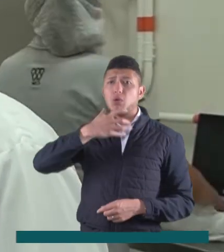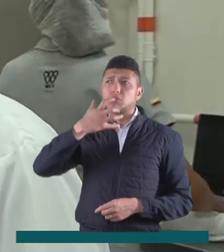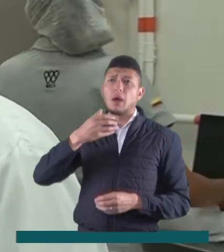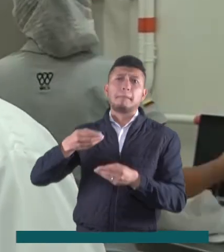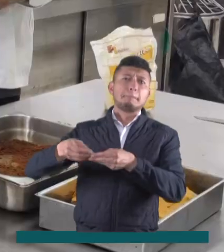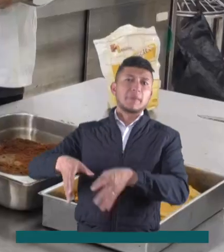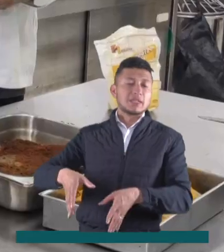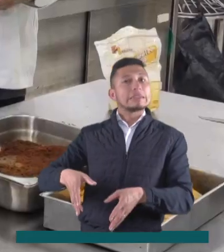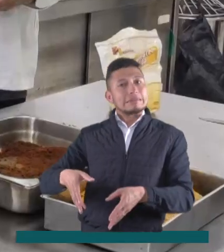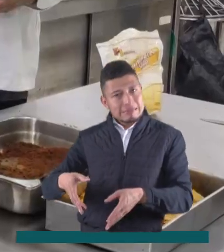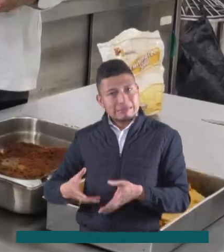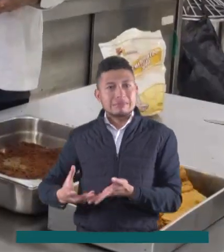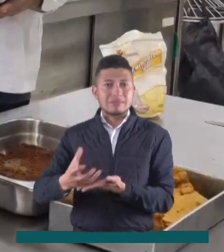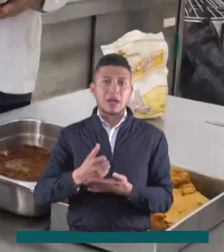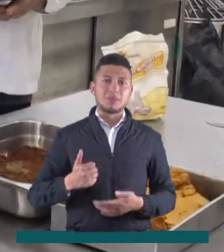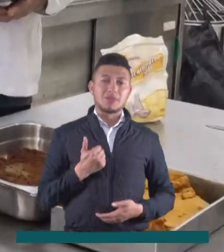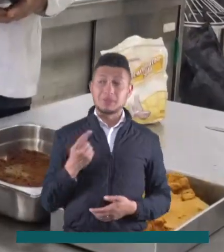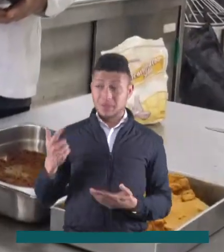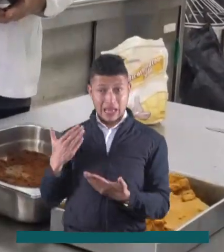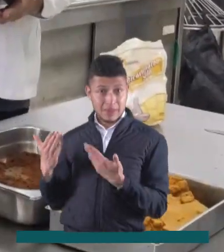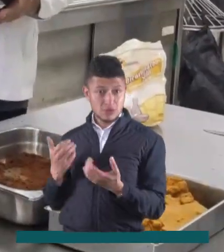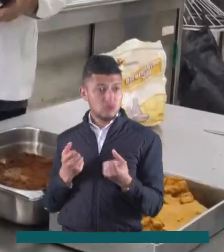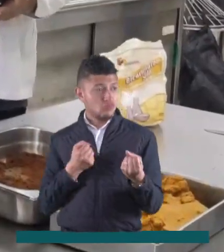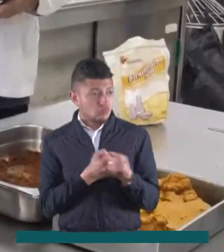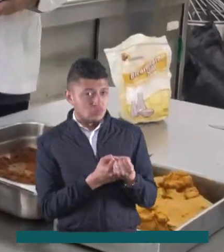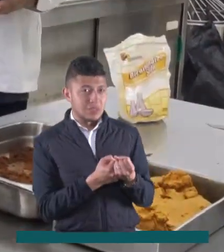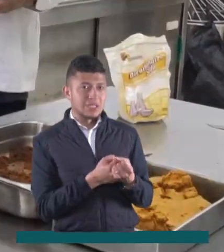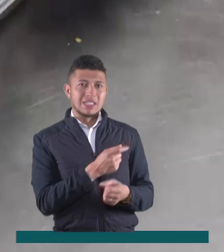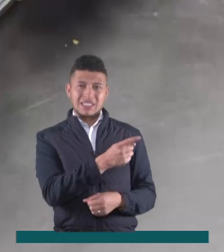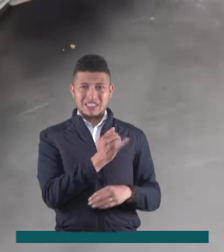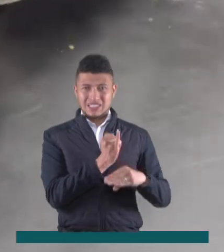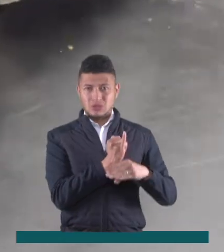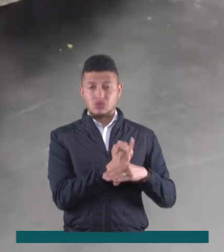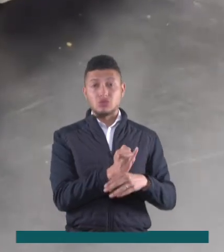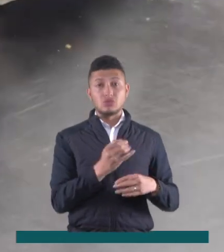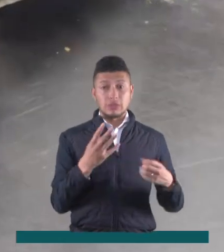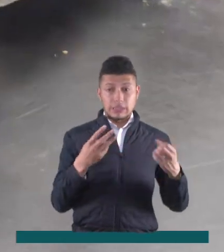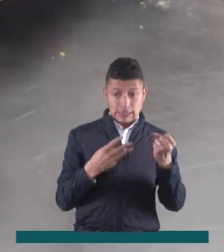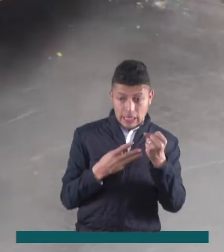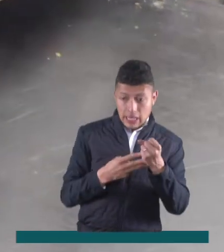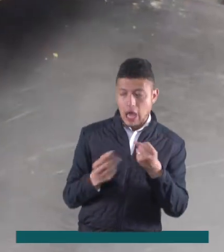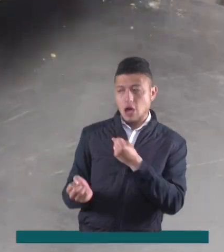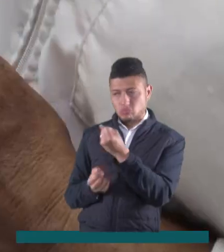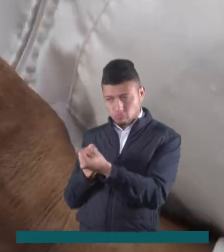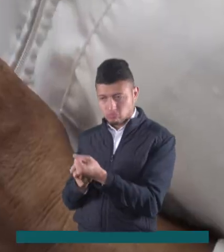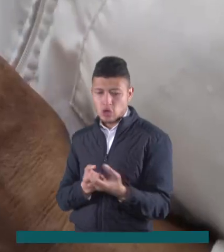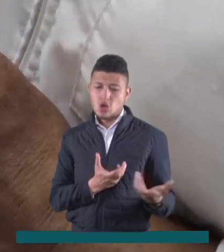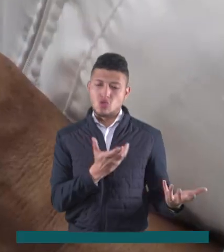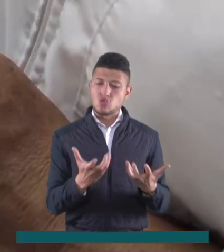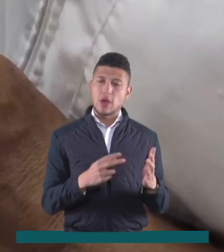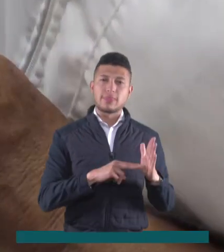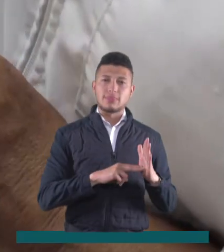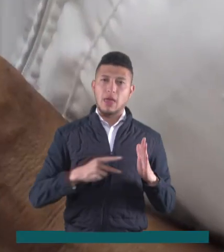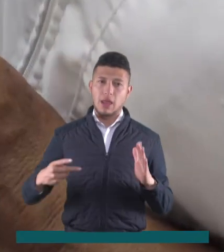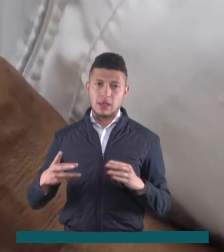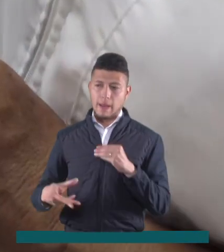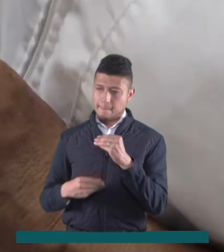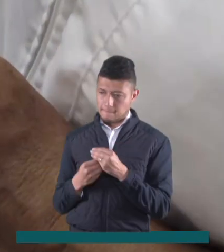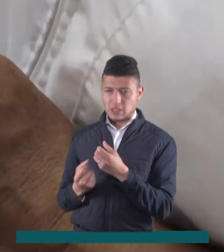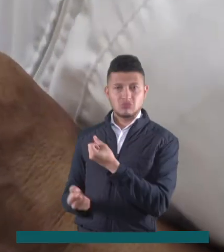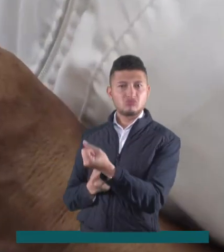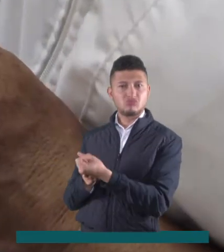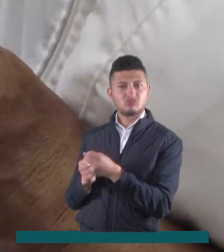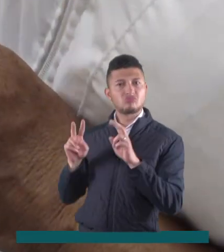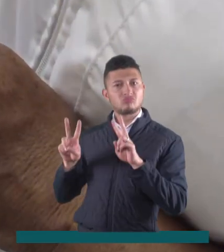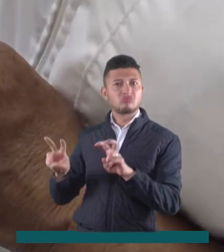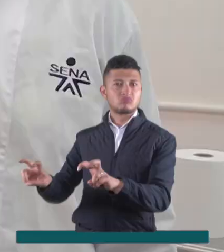fruta exótica. Estas familias campesinas se apoyan en instituciones como Encena no sólo para mejorar las técnicas de cocina sino también como